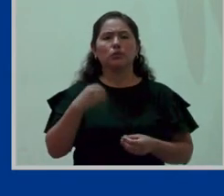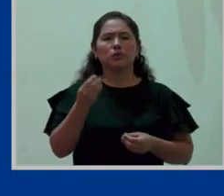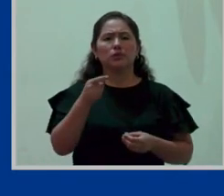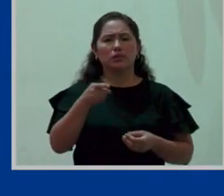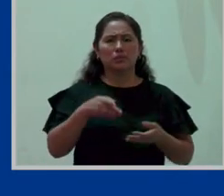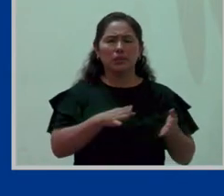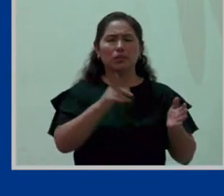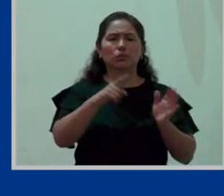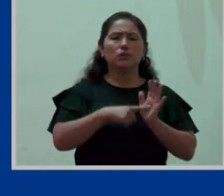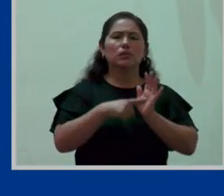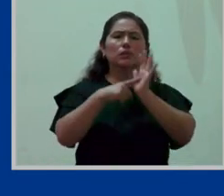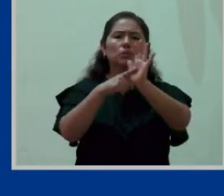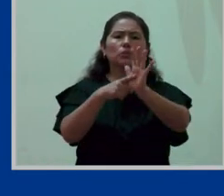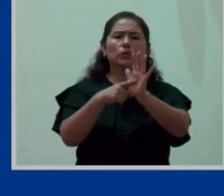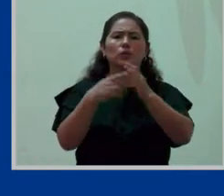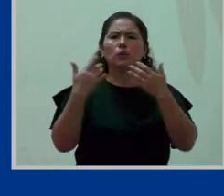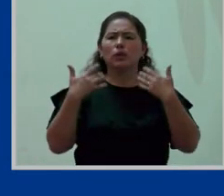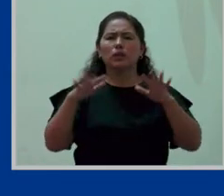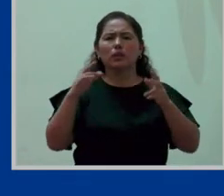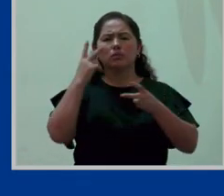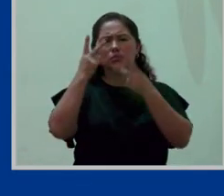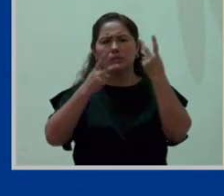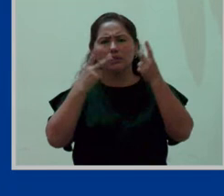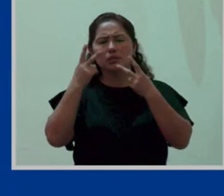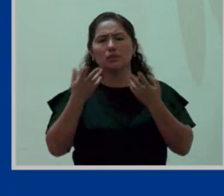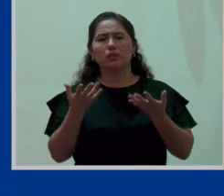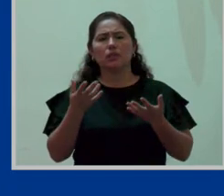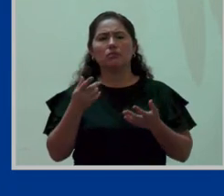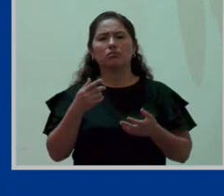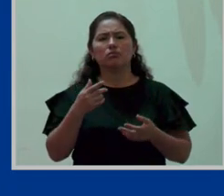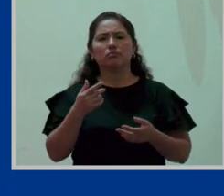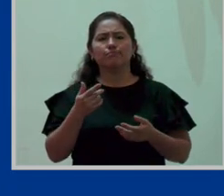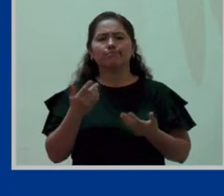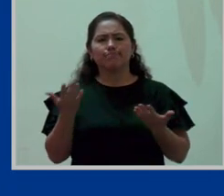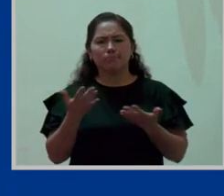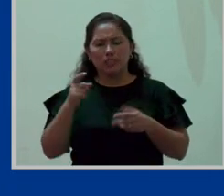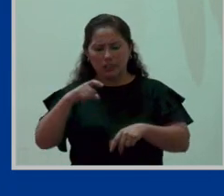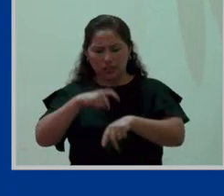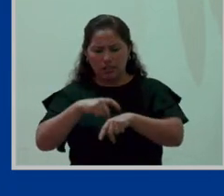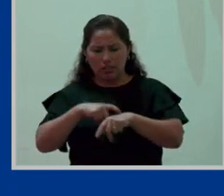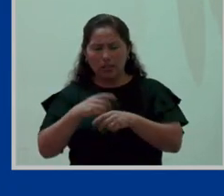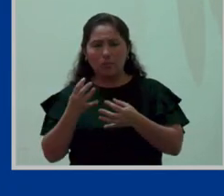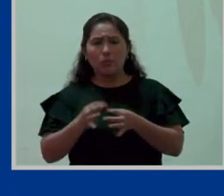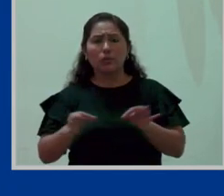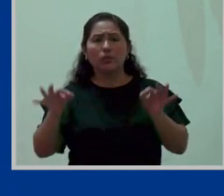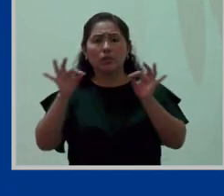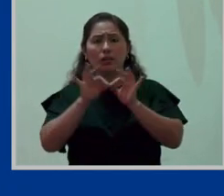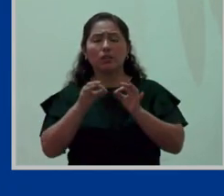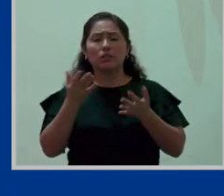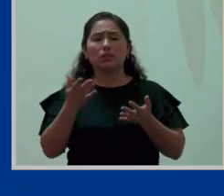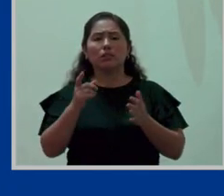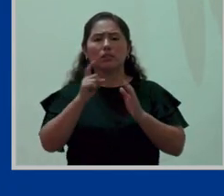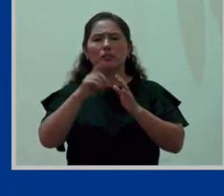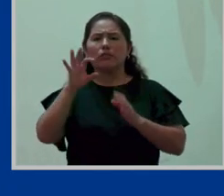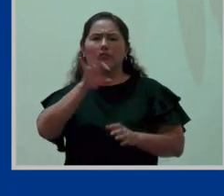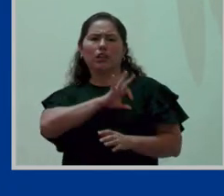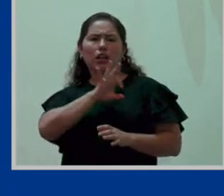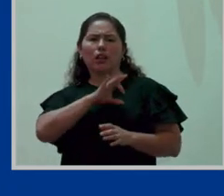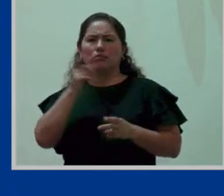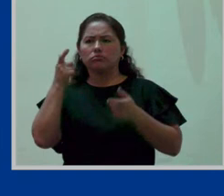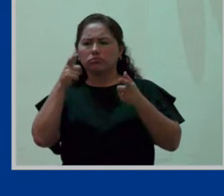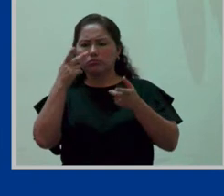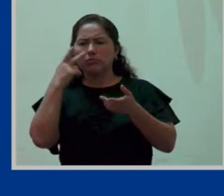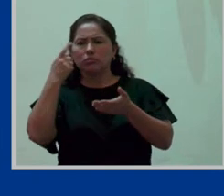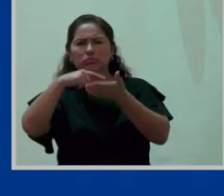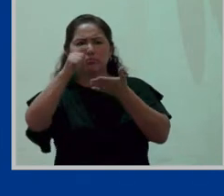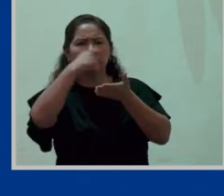demuestra ante cualquier visita, bien sea fundamentalmente del ente fiscalizador, que es Zunafil, en materia